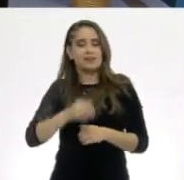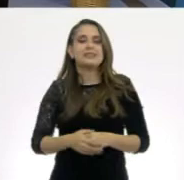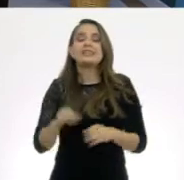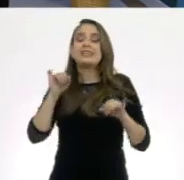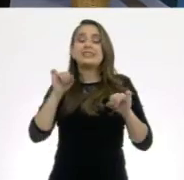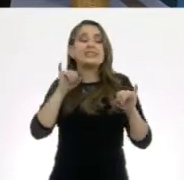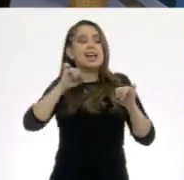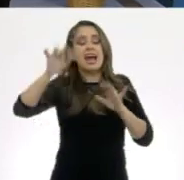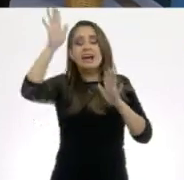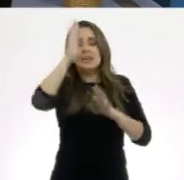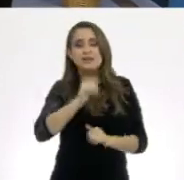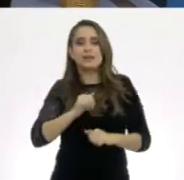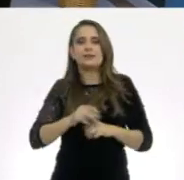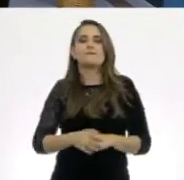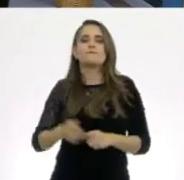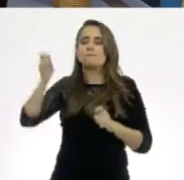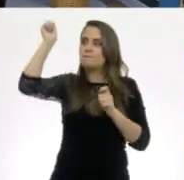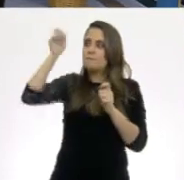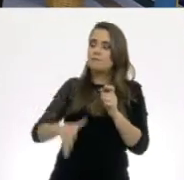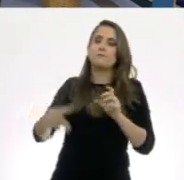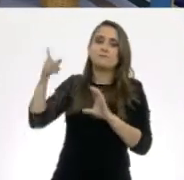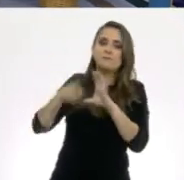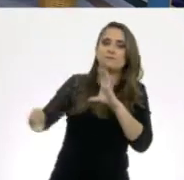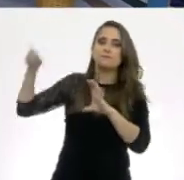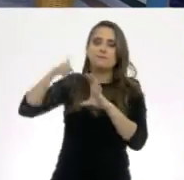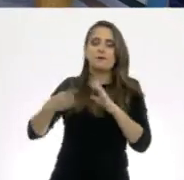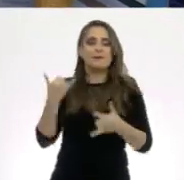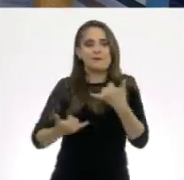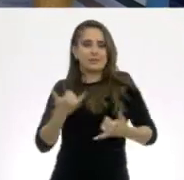Sí, de acuerdo. Vamos a girar la ruleta.